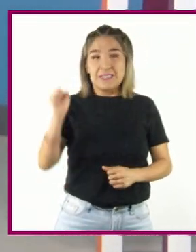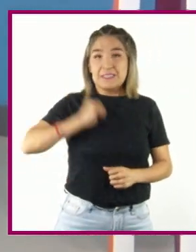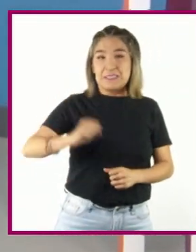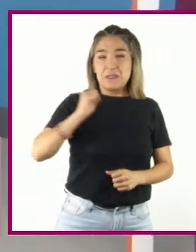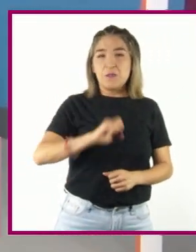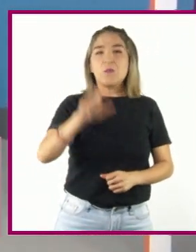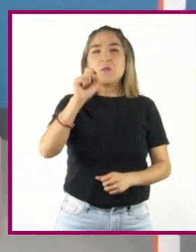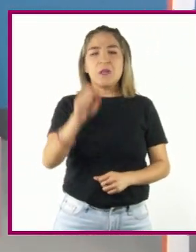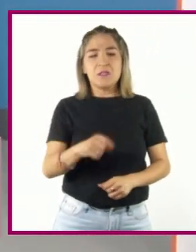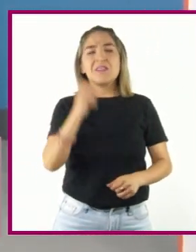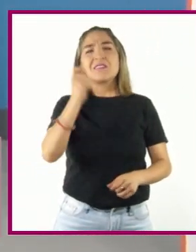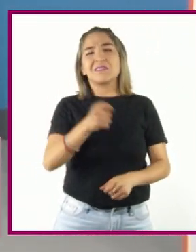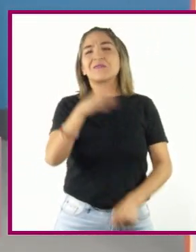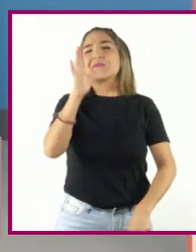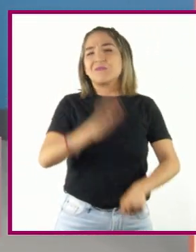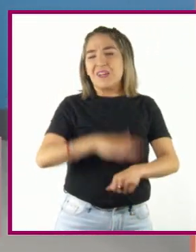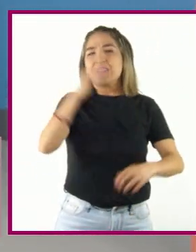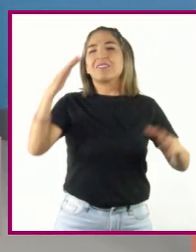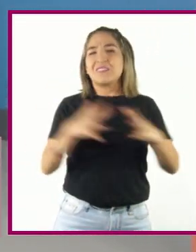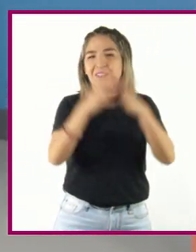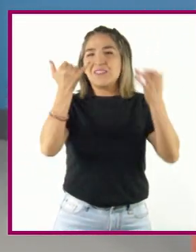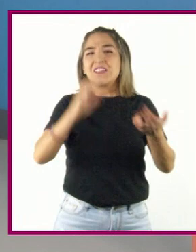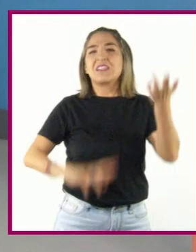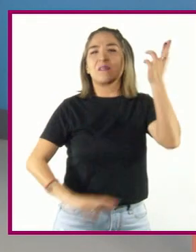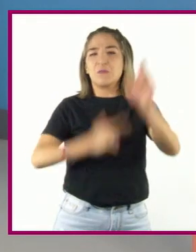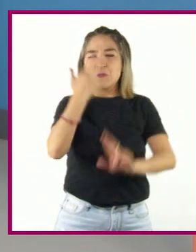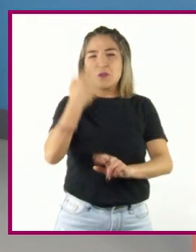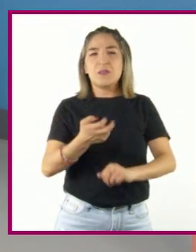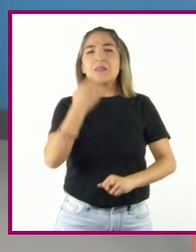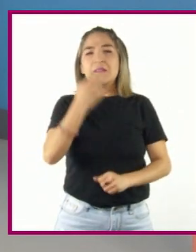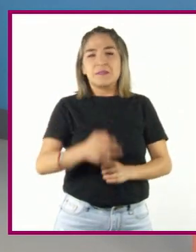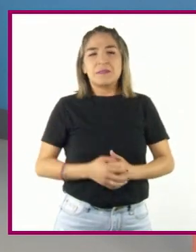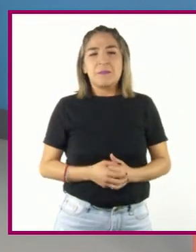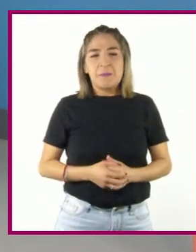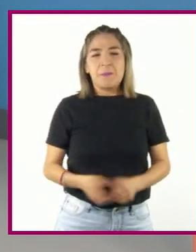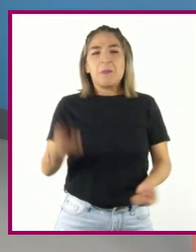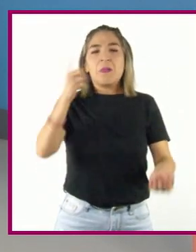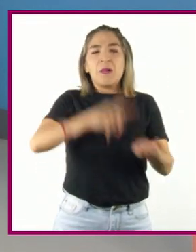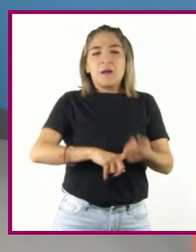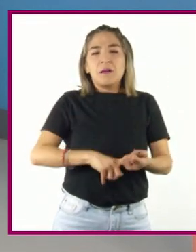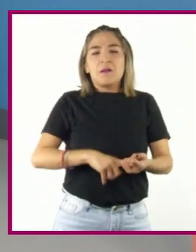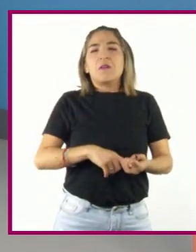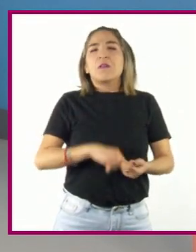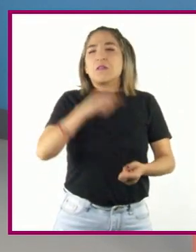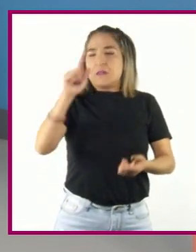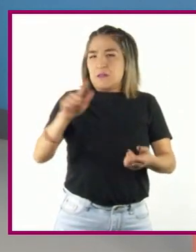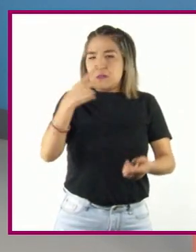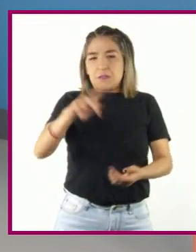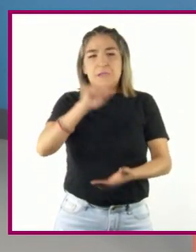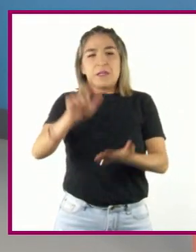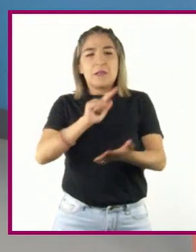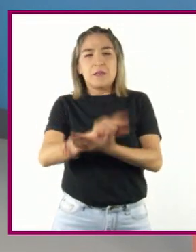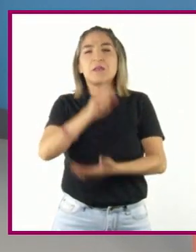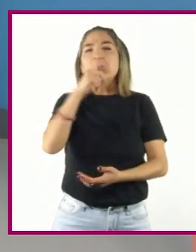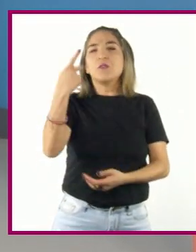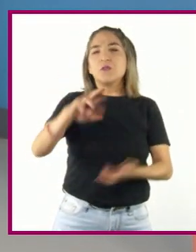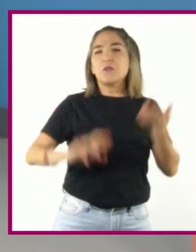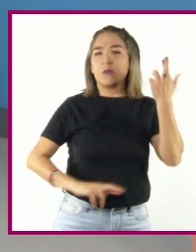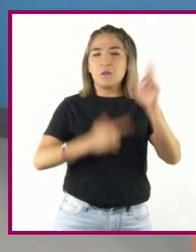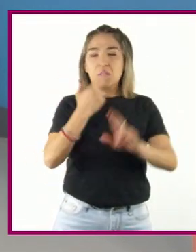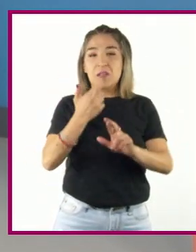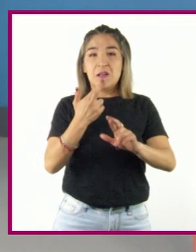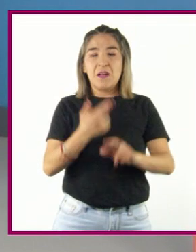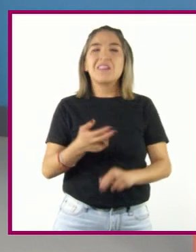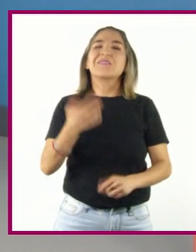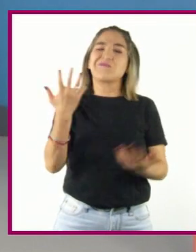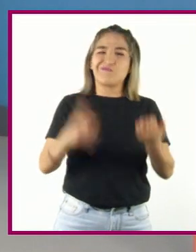XX estuvo lleno de guerras y revoluciones, pero hay una diferencia clara entre ellas. Por un lado, las revoluciones, si